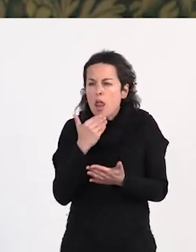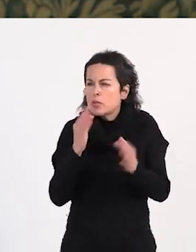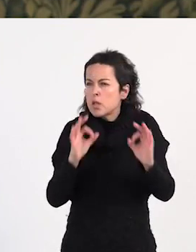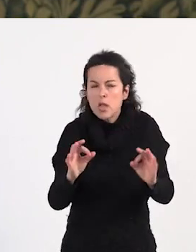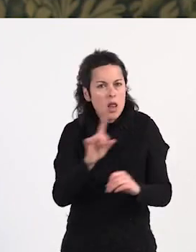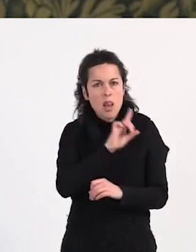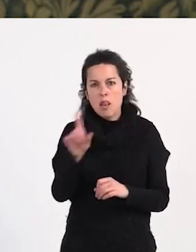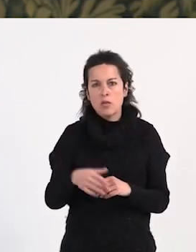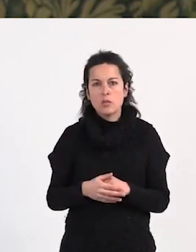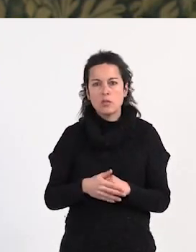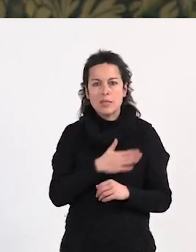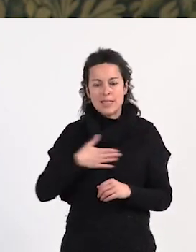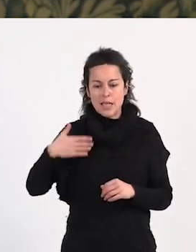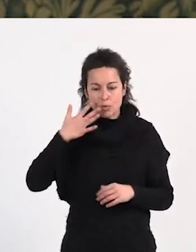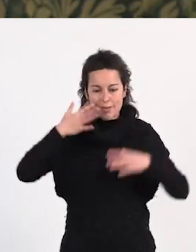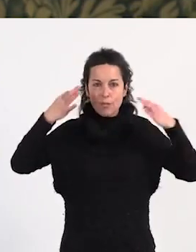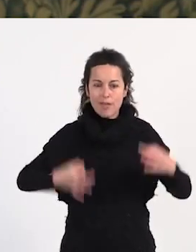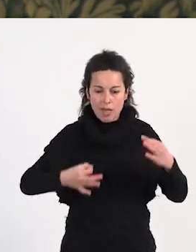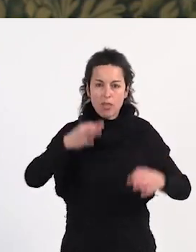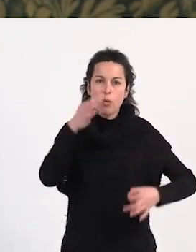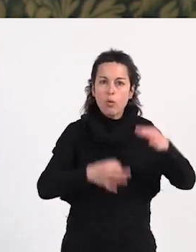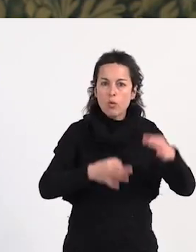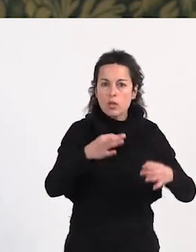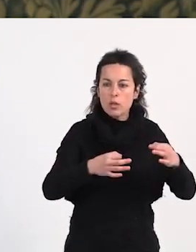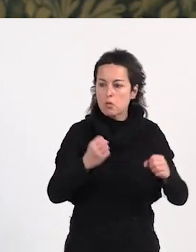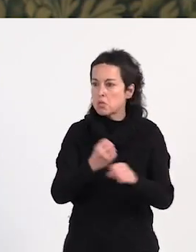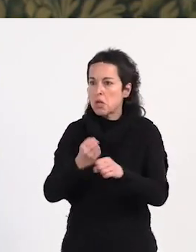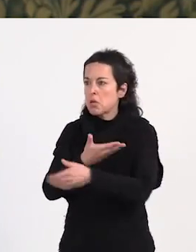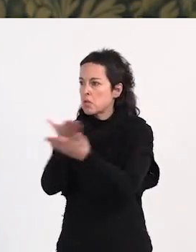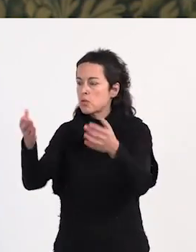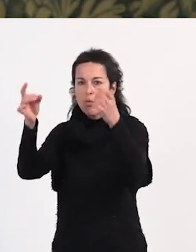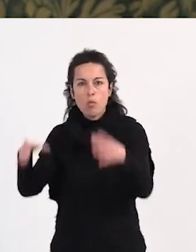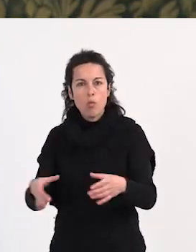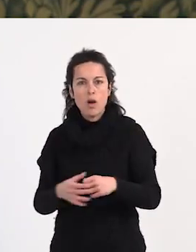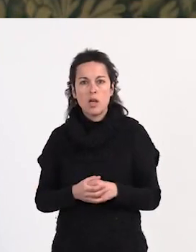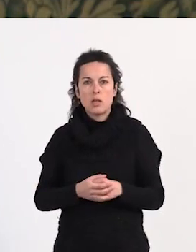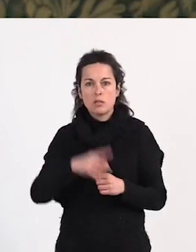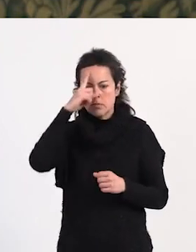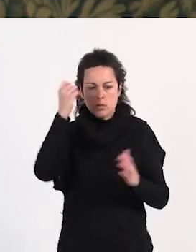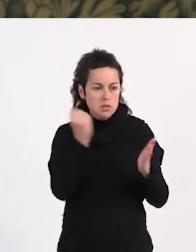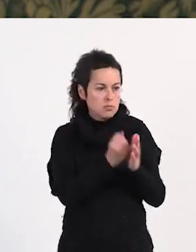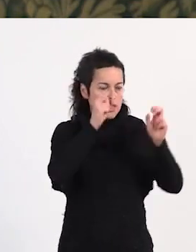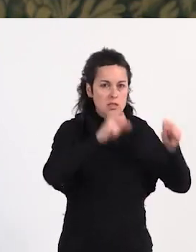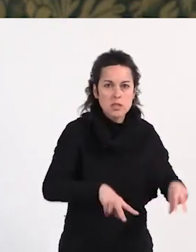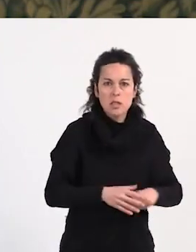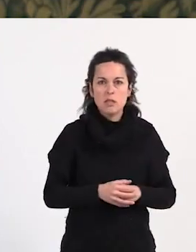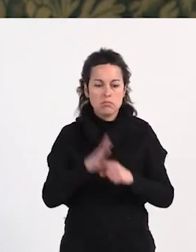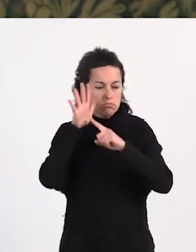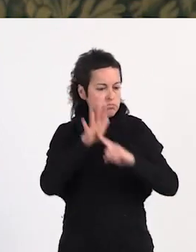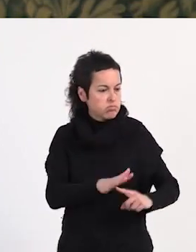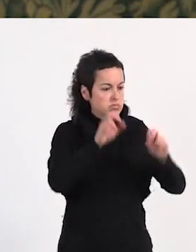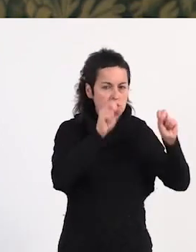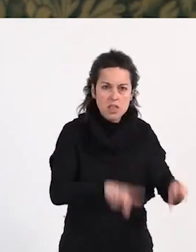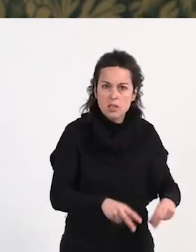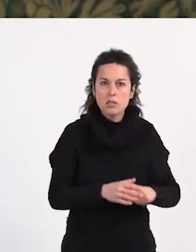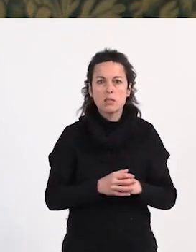sino la misma seguridad jurídica que tiene cualquier otro trabajo. Sin estigma, sin discriminación.